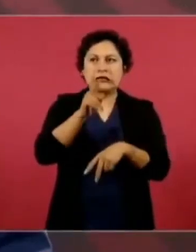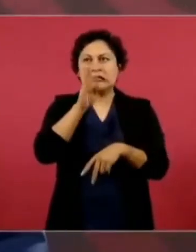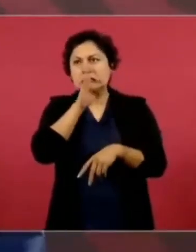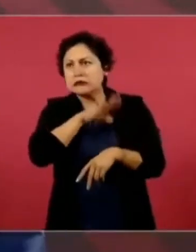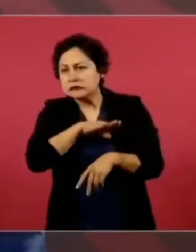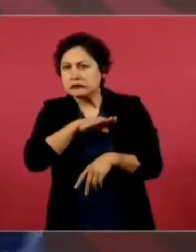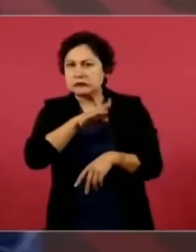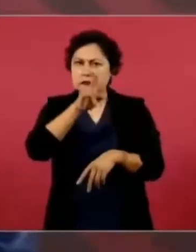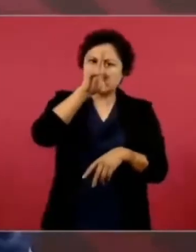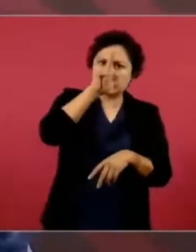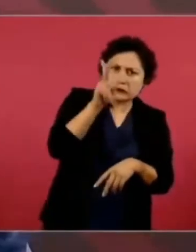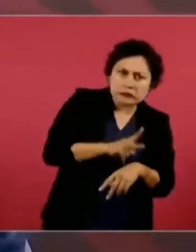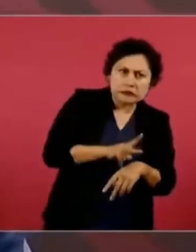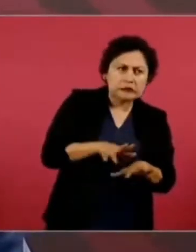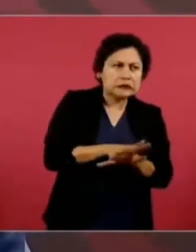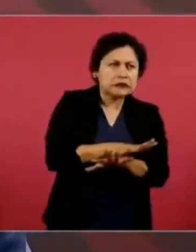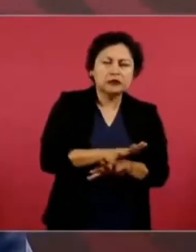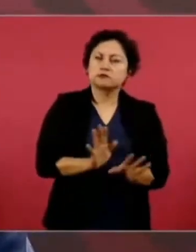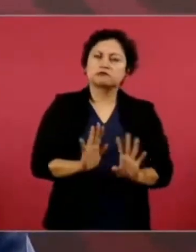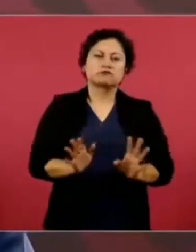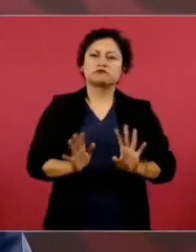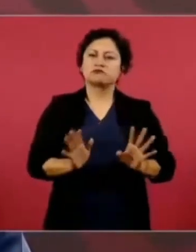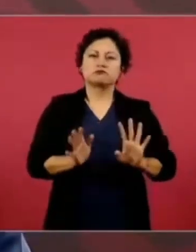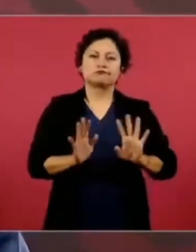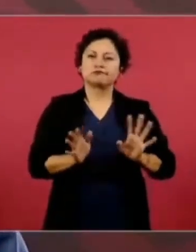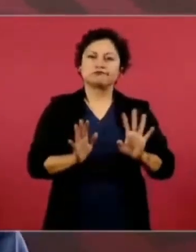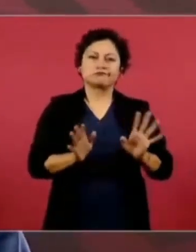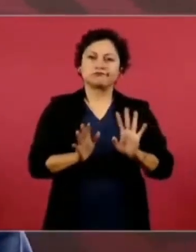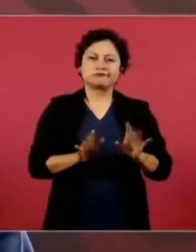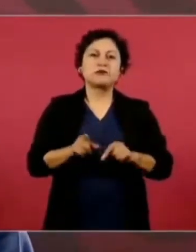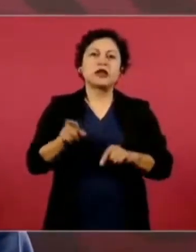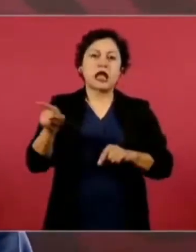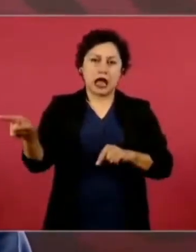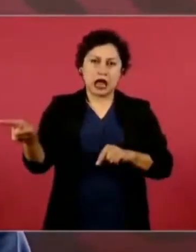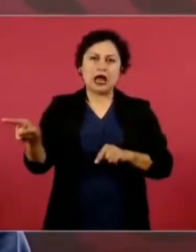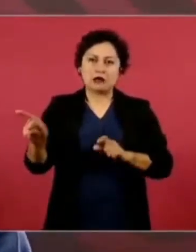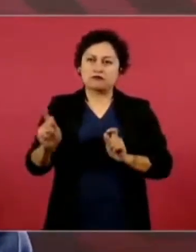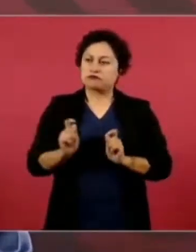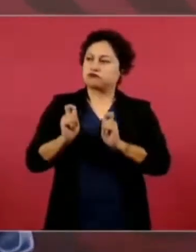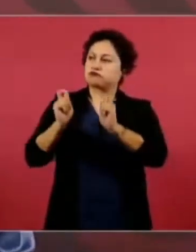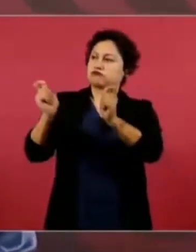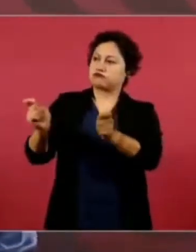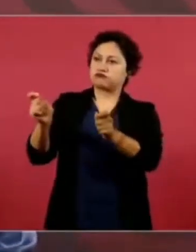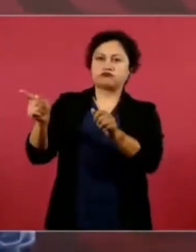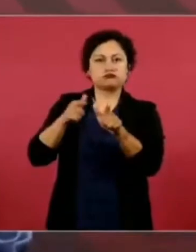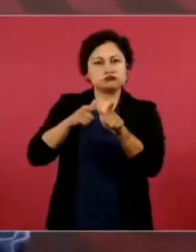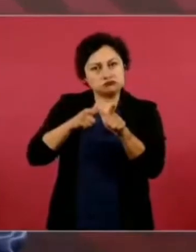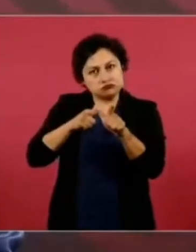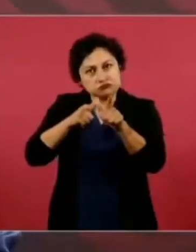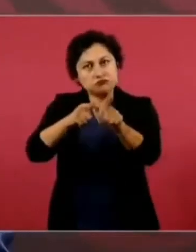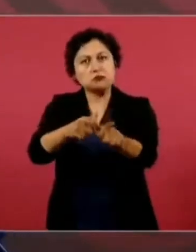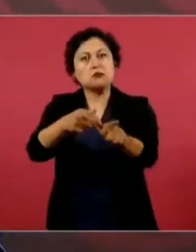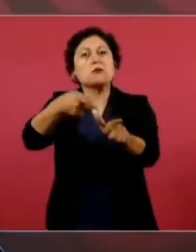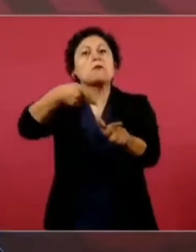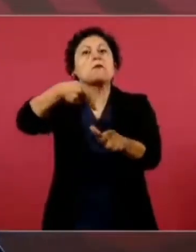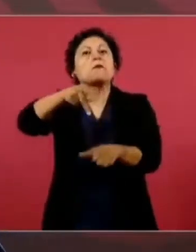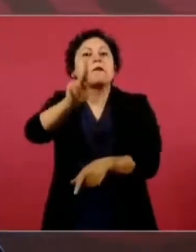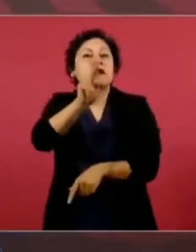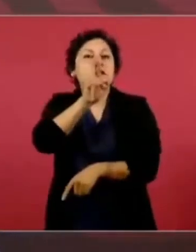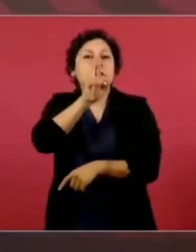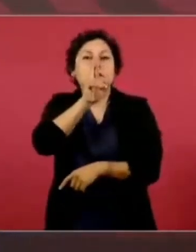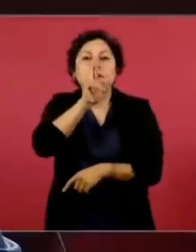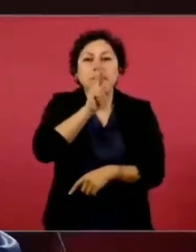sino empezarían a verse mejoras, como va a suceder, porque son